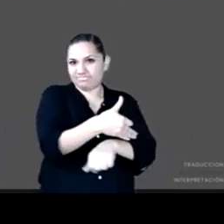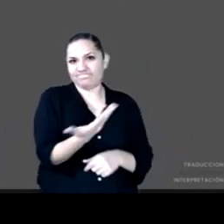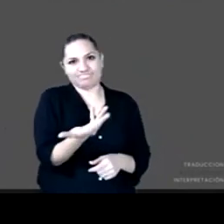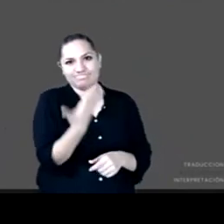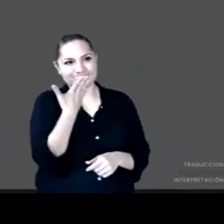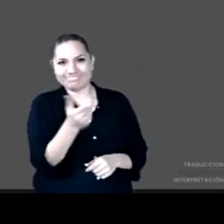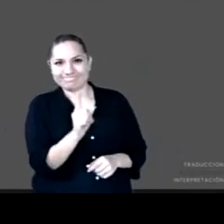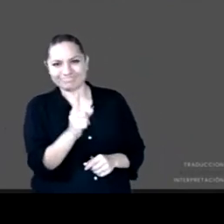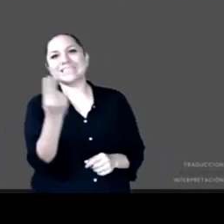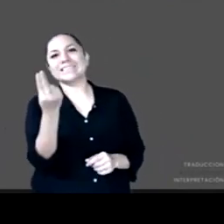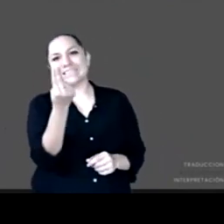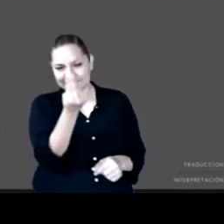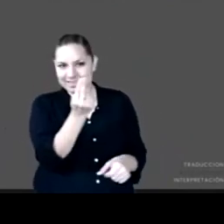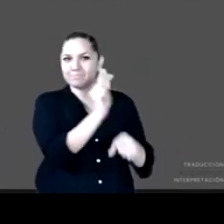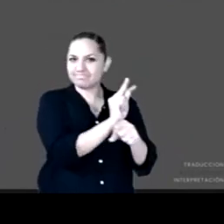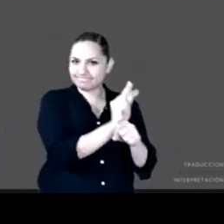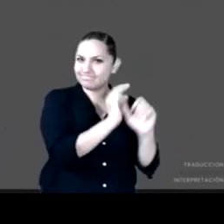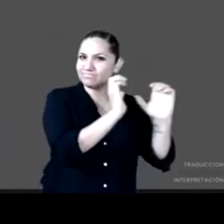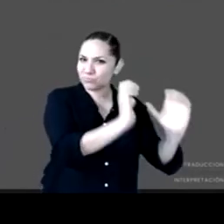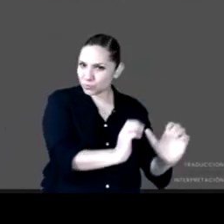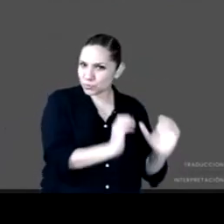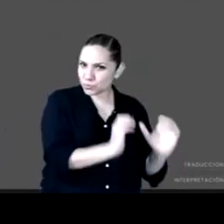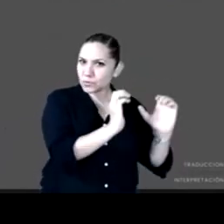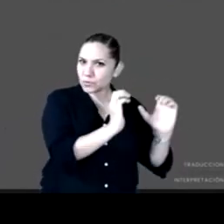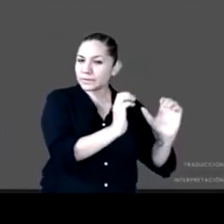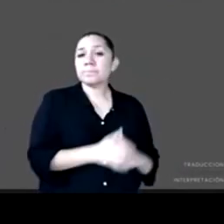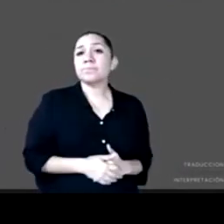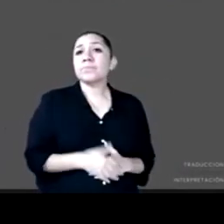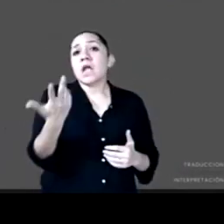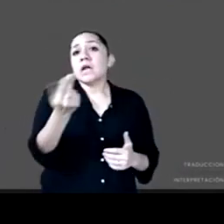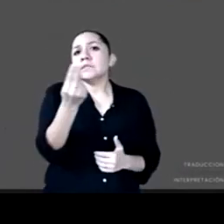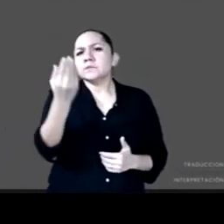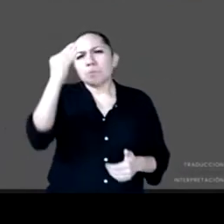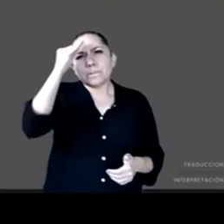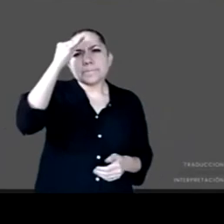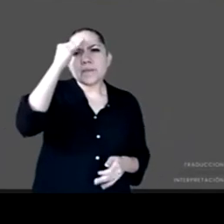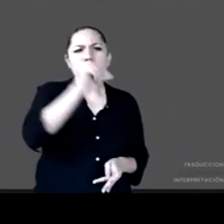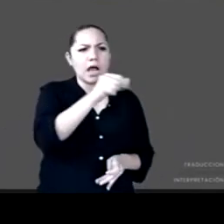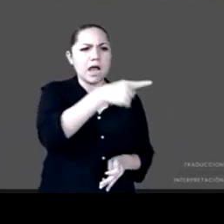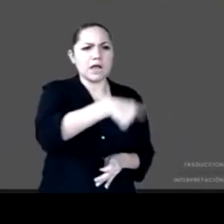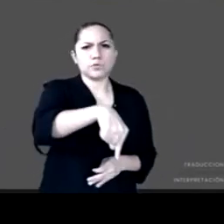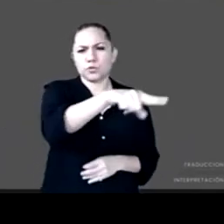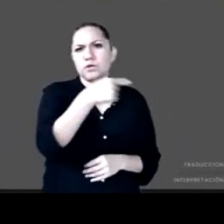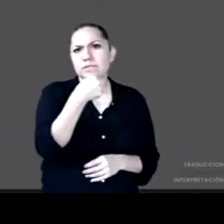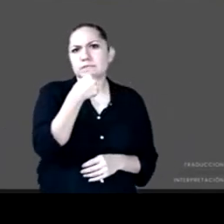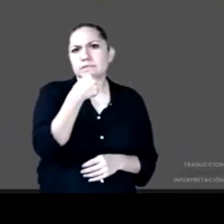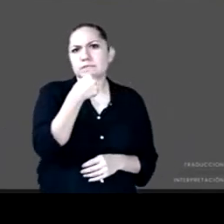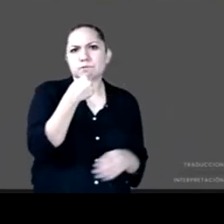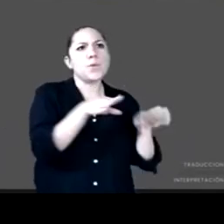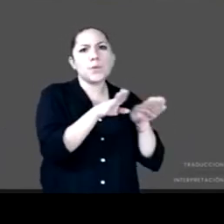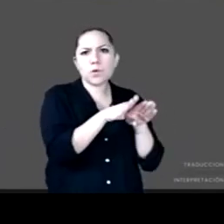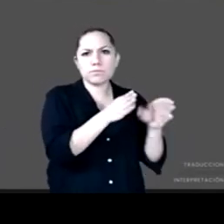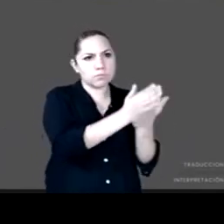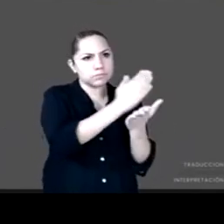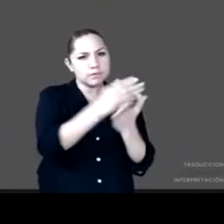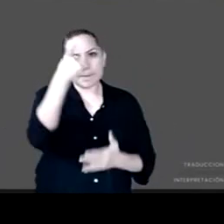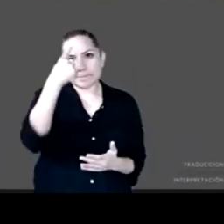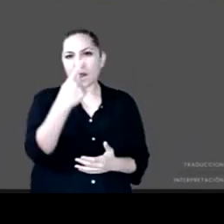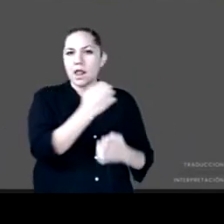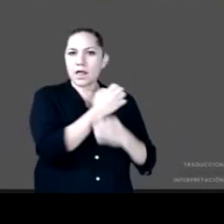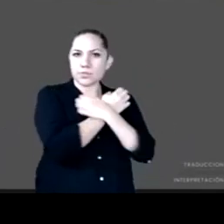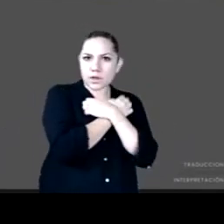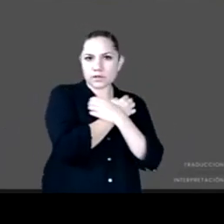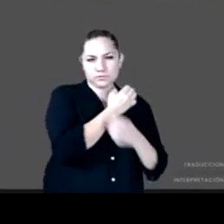acuerdo a sus necesidades para garantizar que las niñas y niños tengan acceso a la educación y a la salud y a los espacios seguros mientras